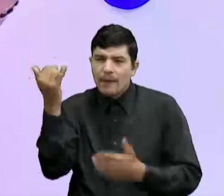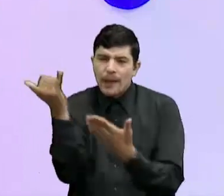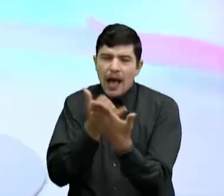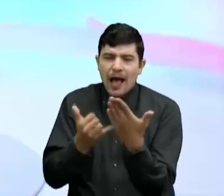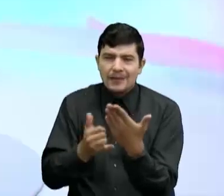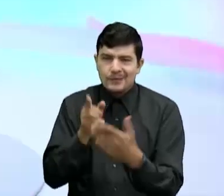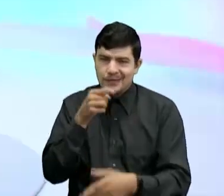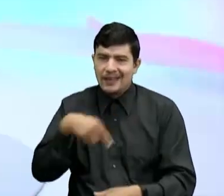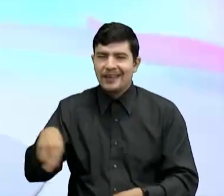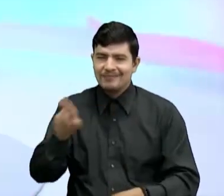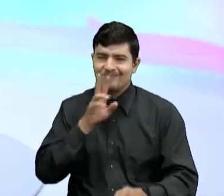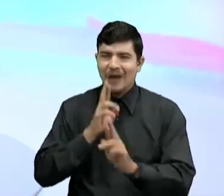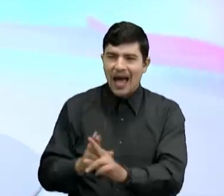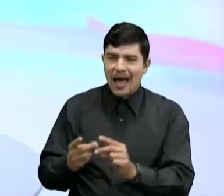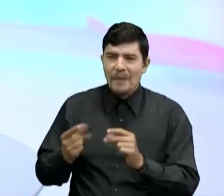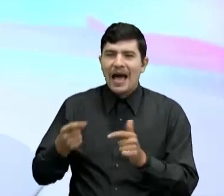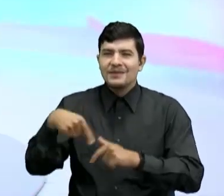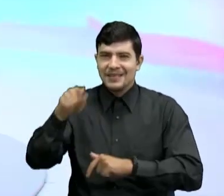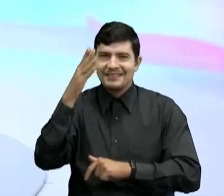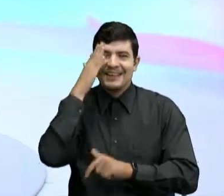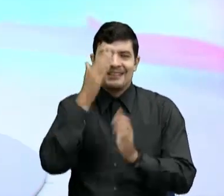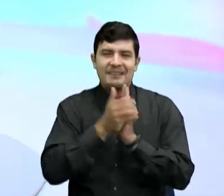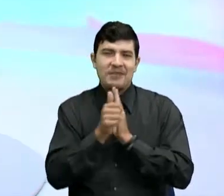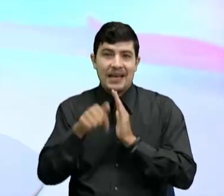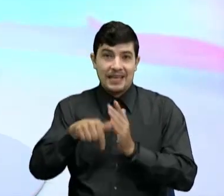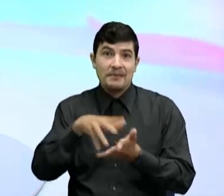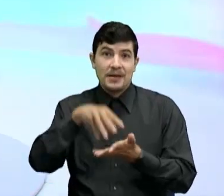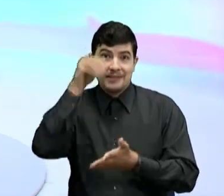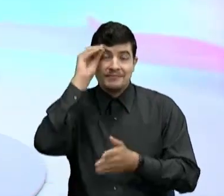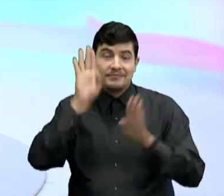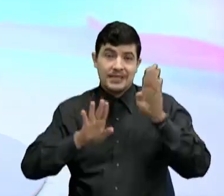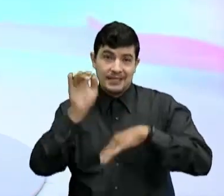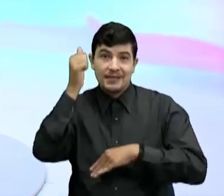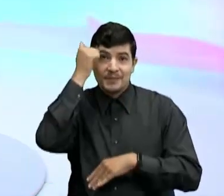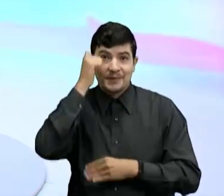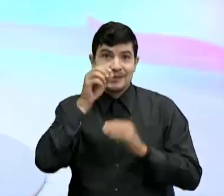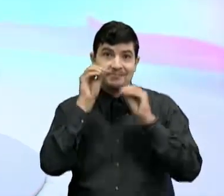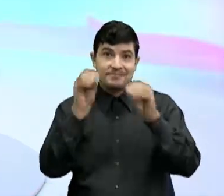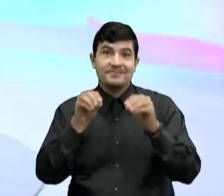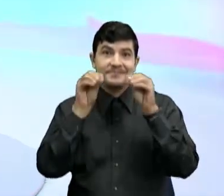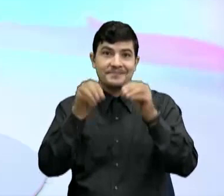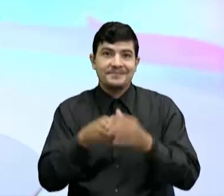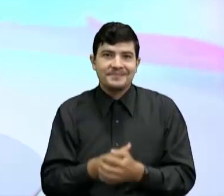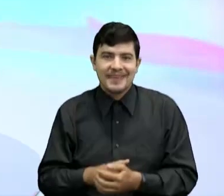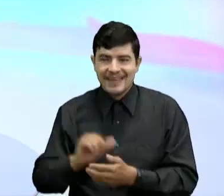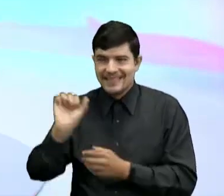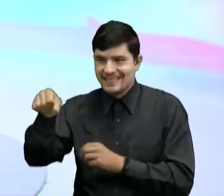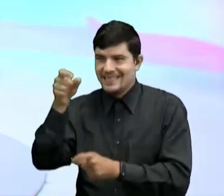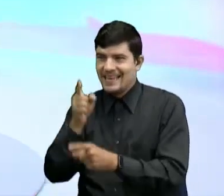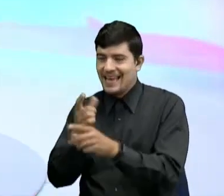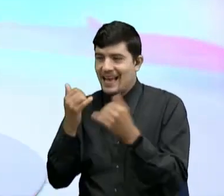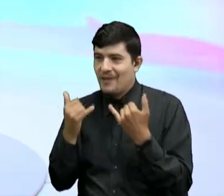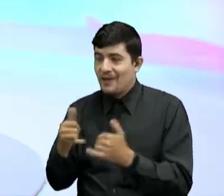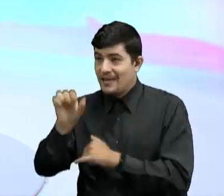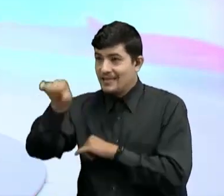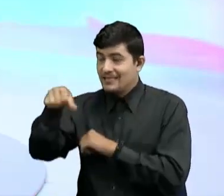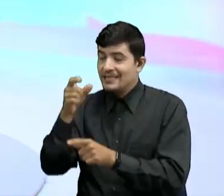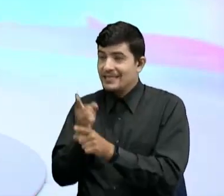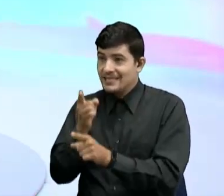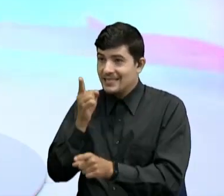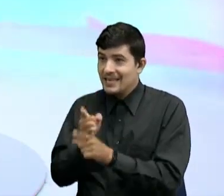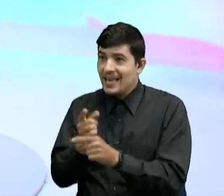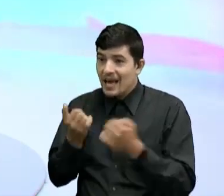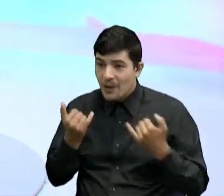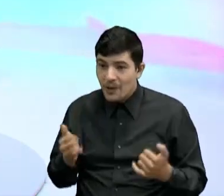aprendieron este edático Acá en presente profe Profe Leo Ahora sí mis amigos de los Profes del